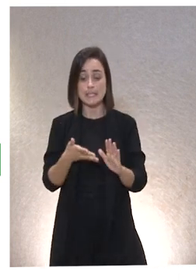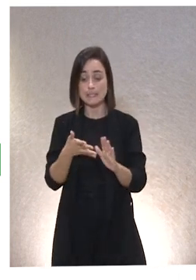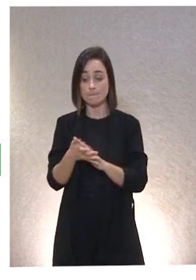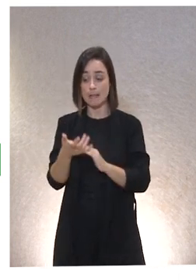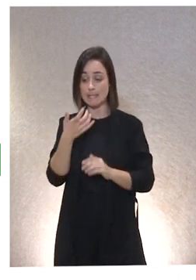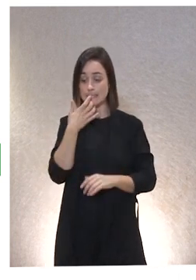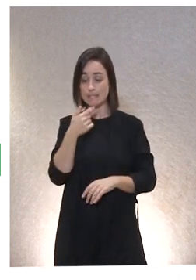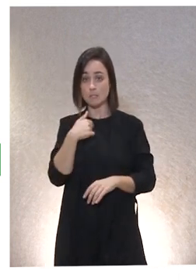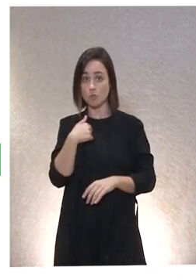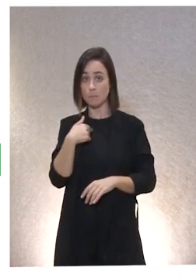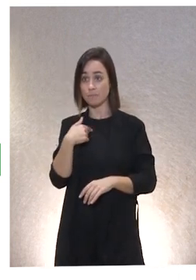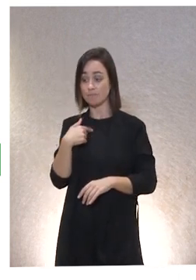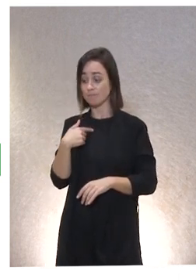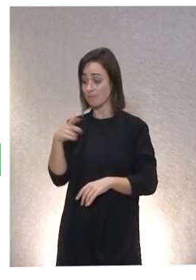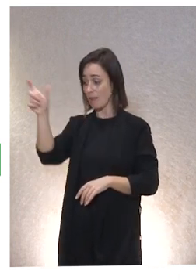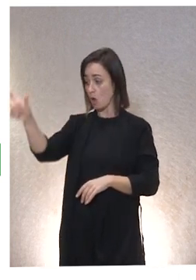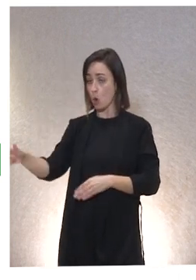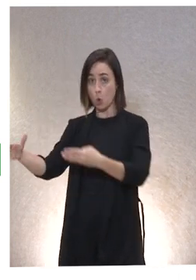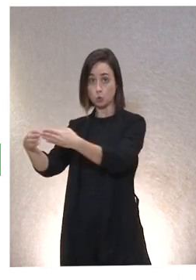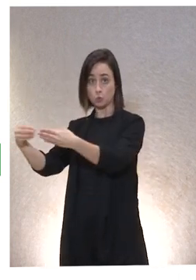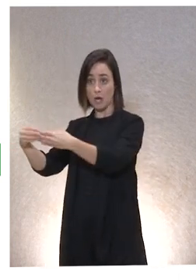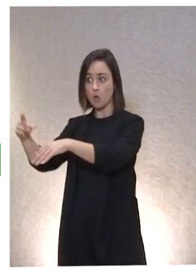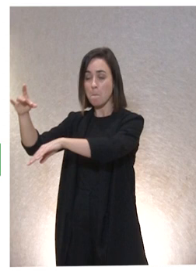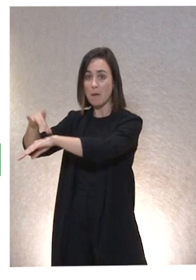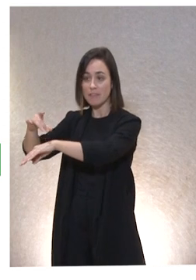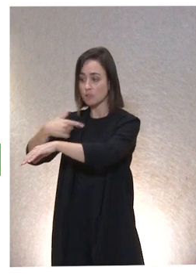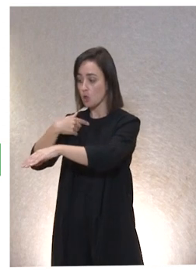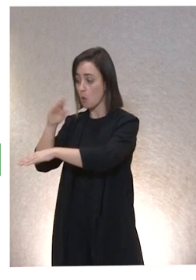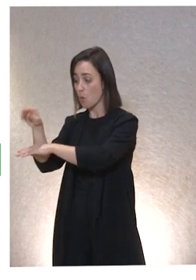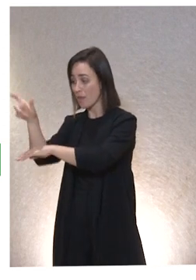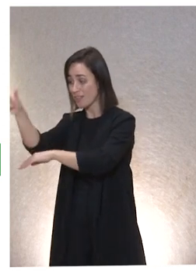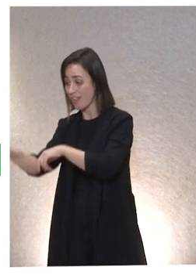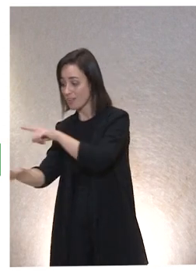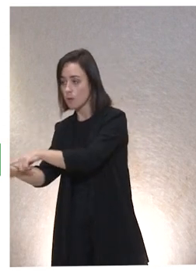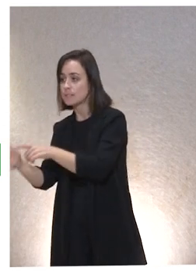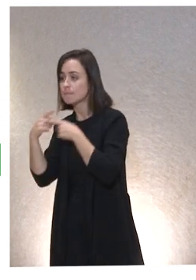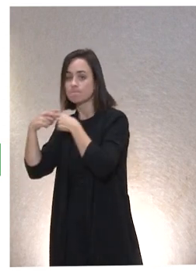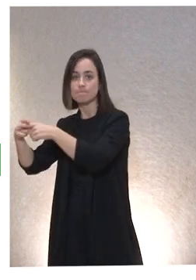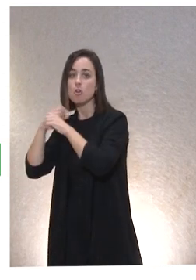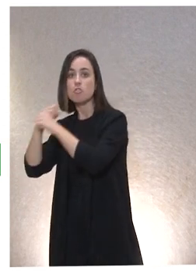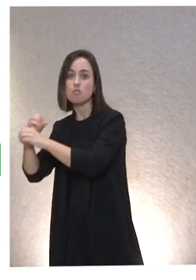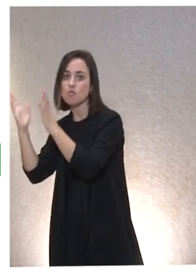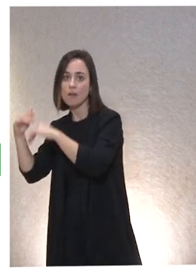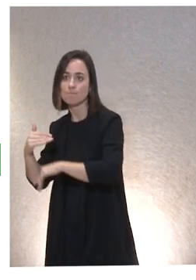una relación de interdependencia con la persona a la que estoy cuidando, la cosa falla, va a ir mal.